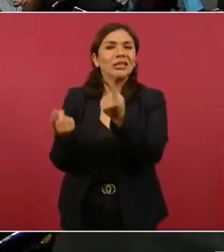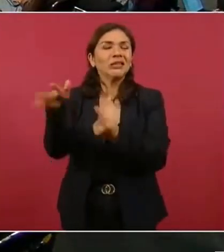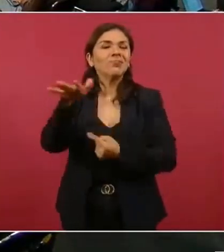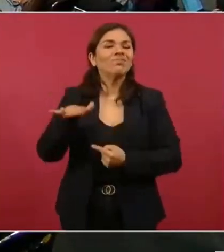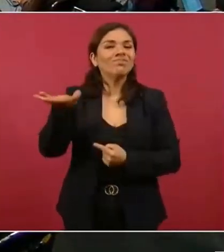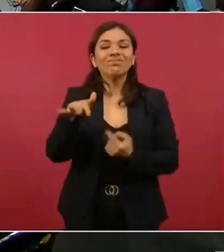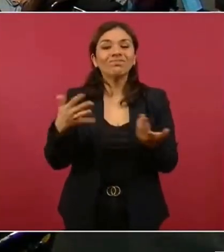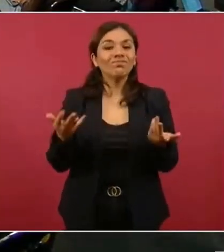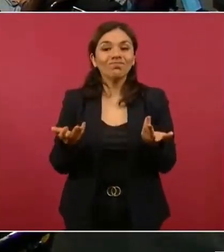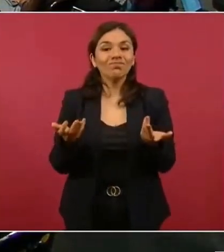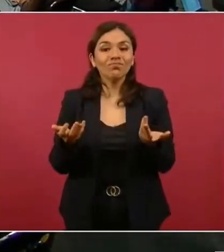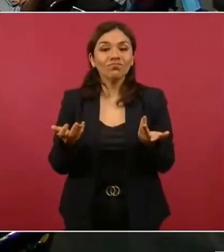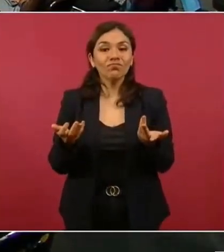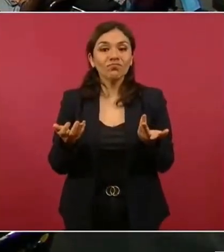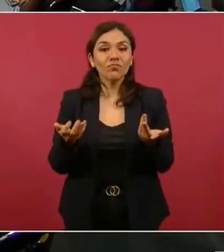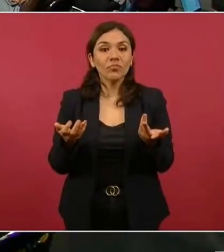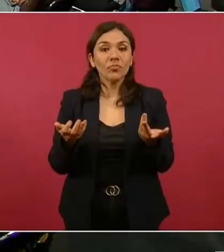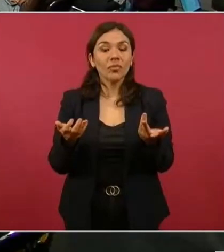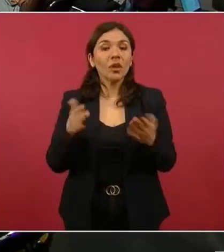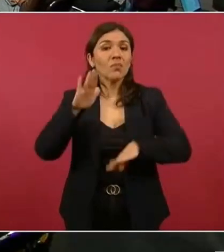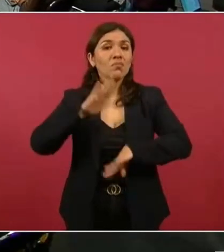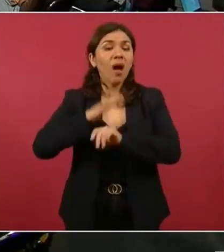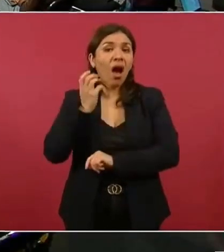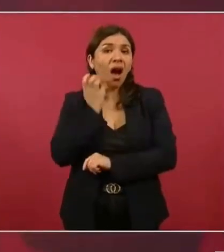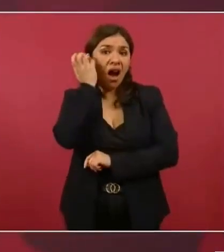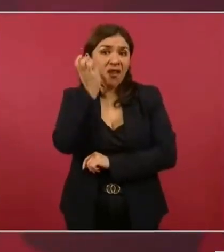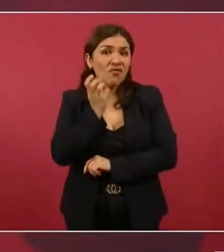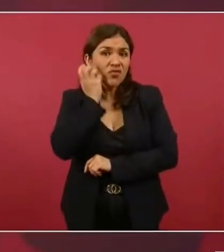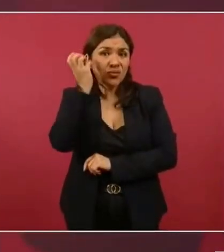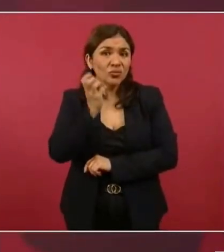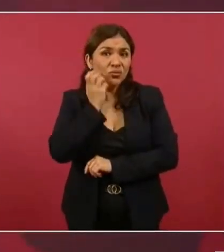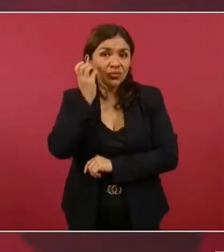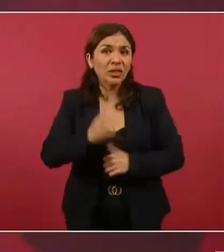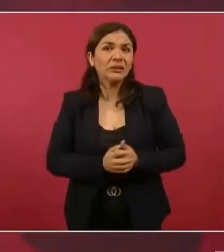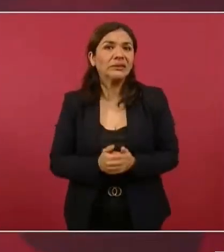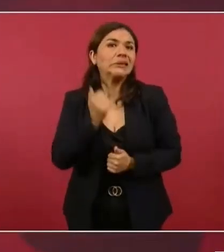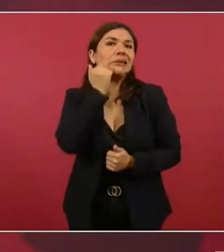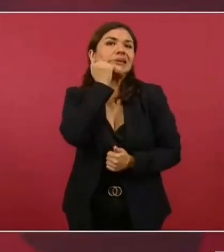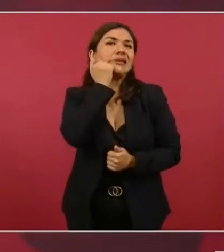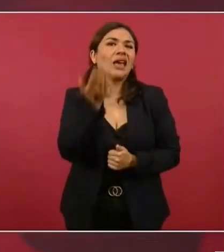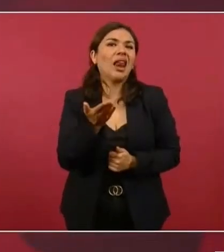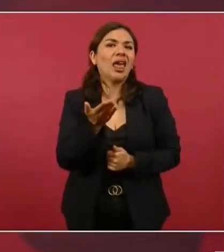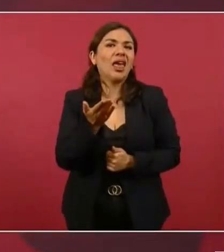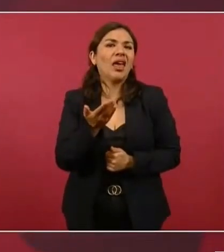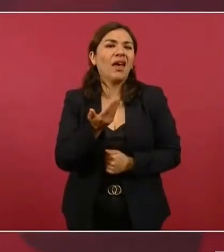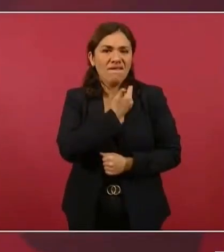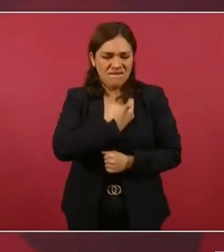abusan, que quieren sacar raja